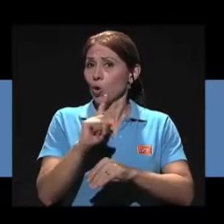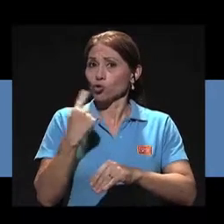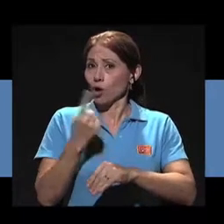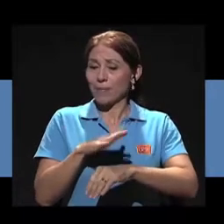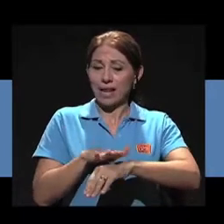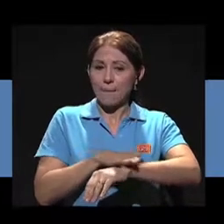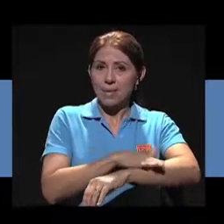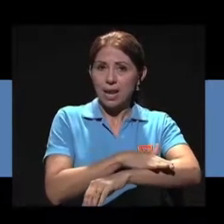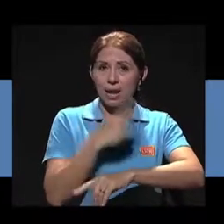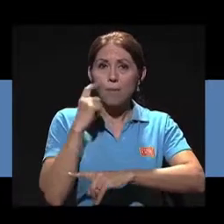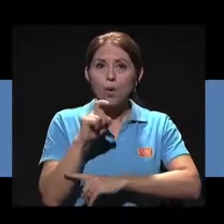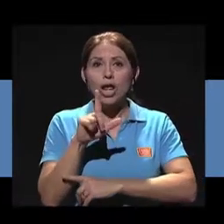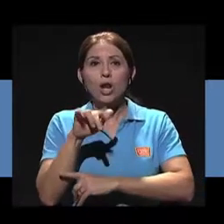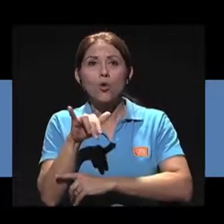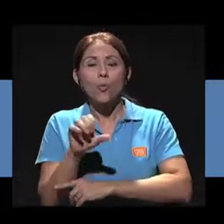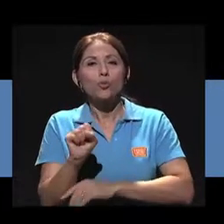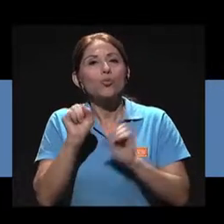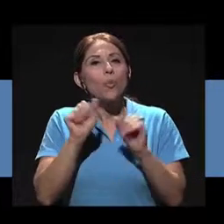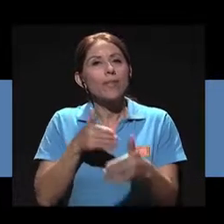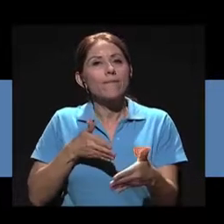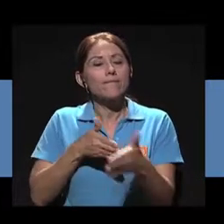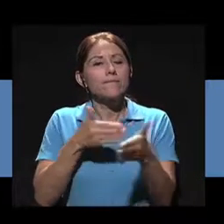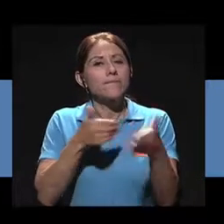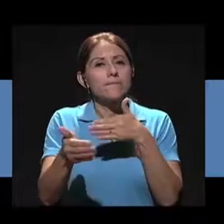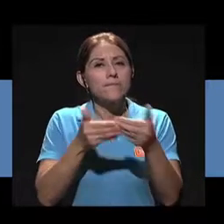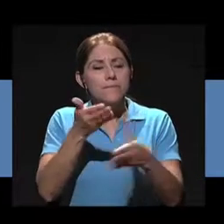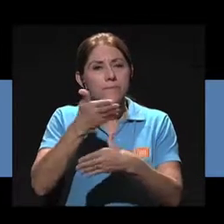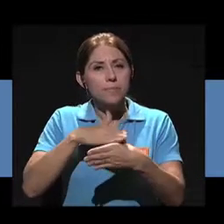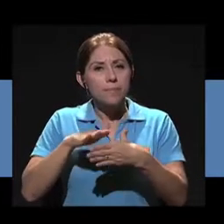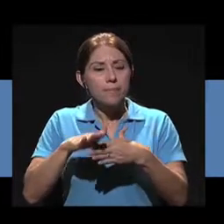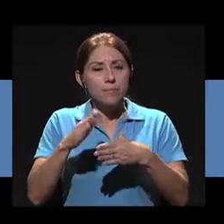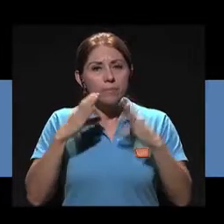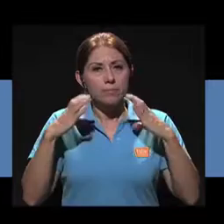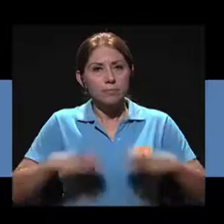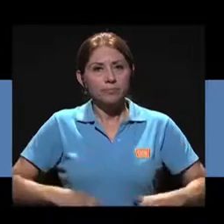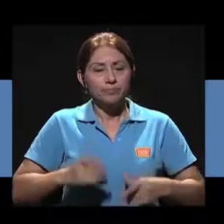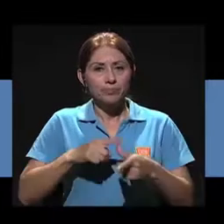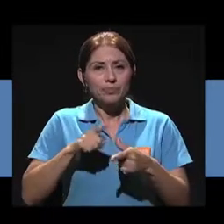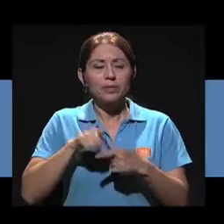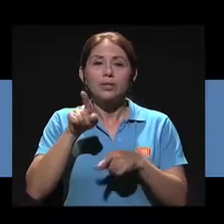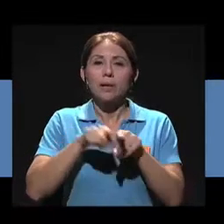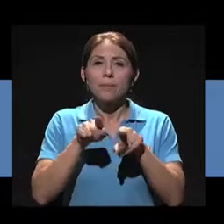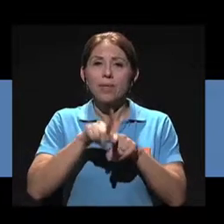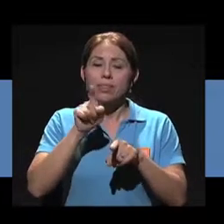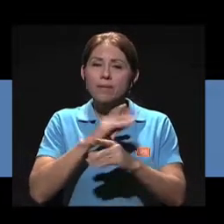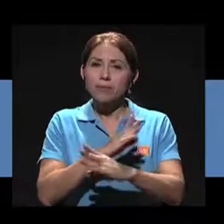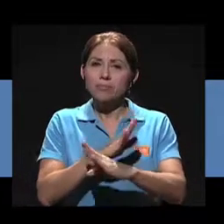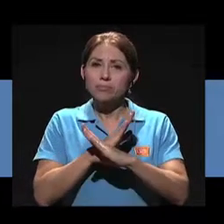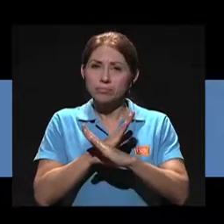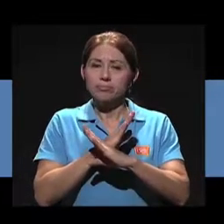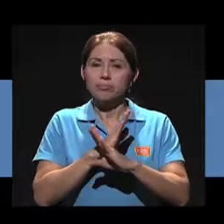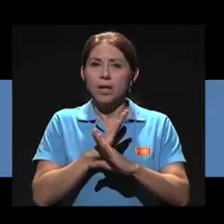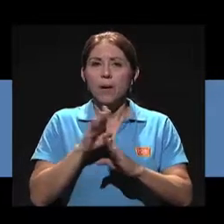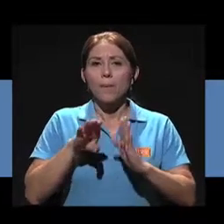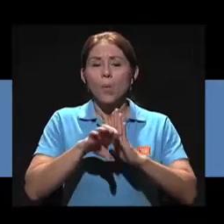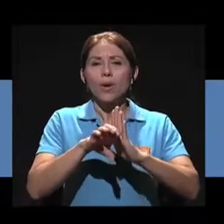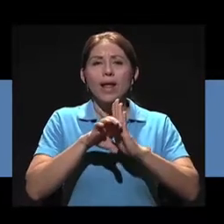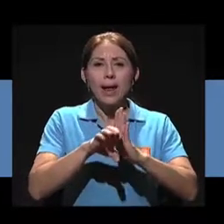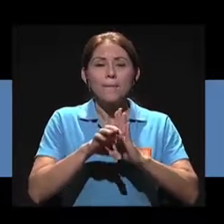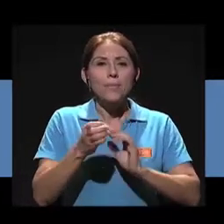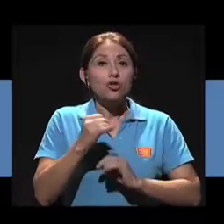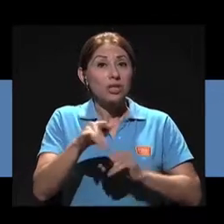piel, porque el lupus puede afectar cualquier órgano del cuerpo, entonces también hay que tomar las previsiones, por ejemplo, si es